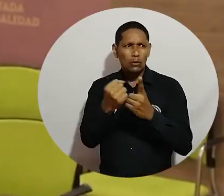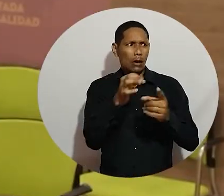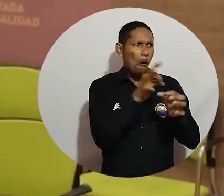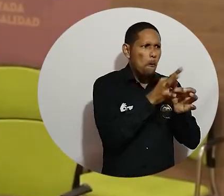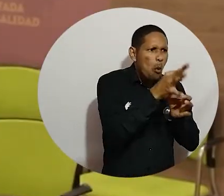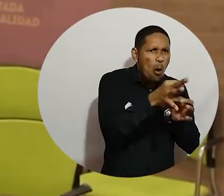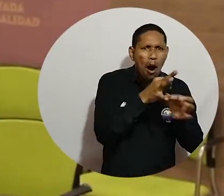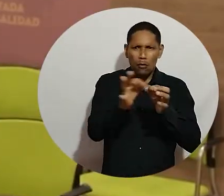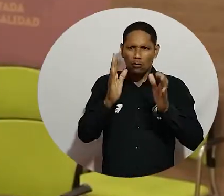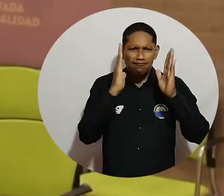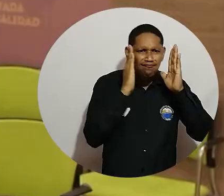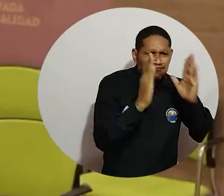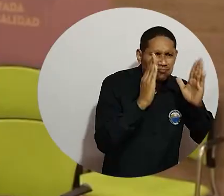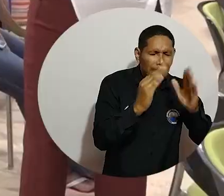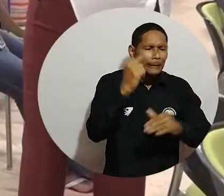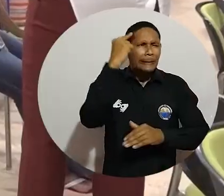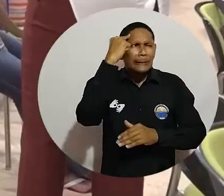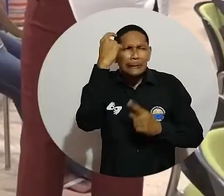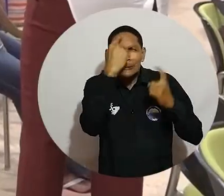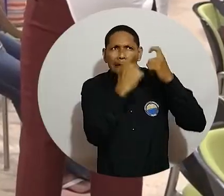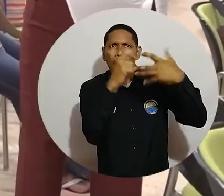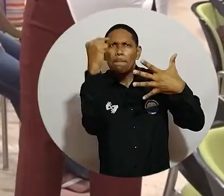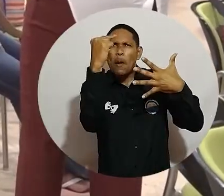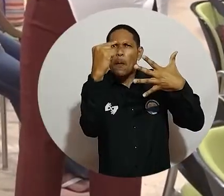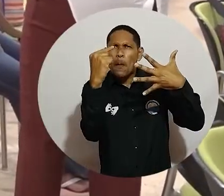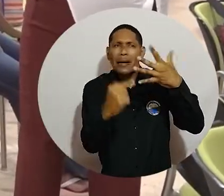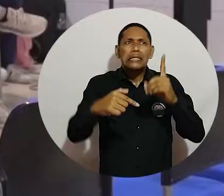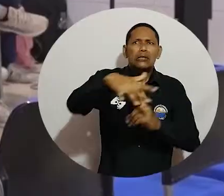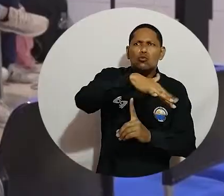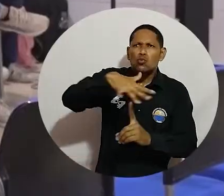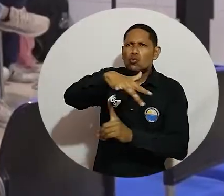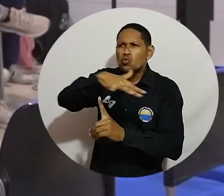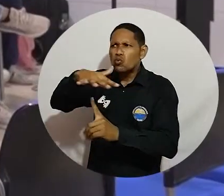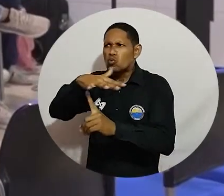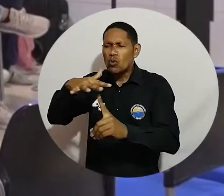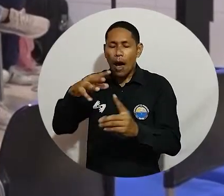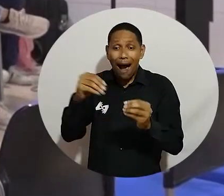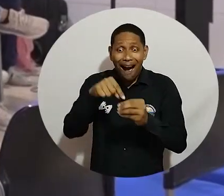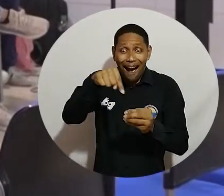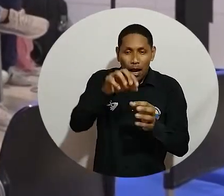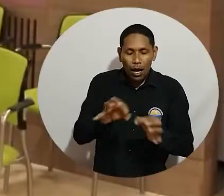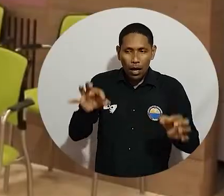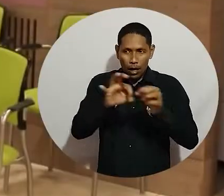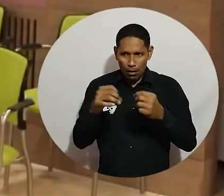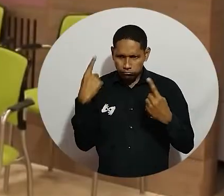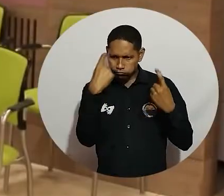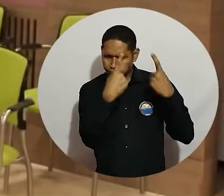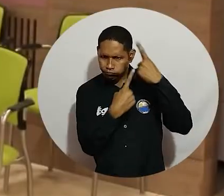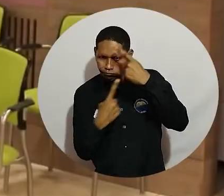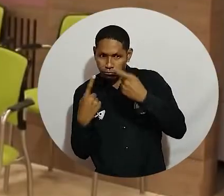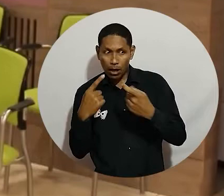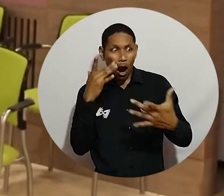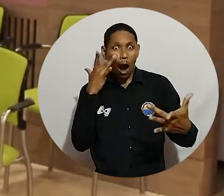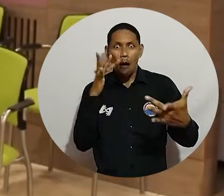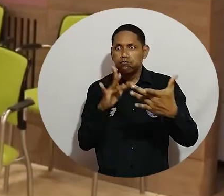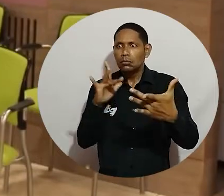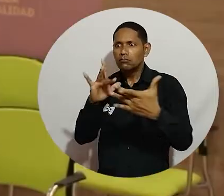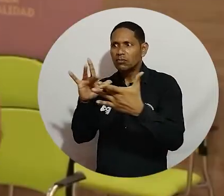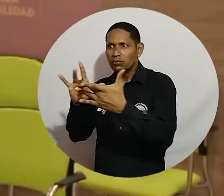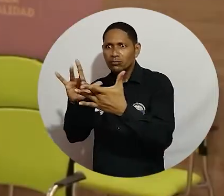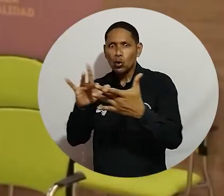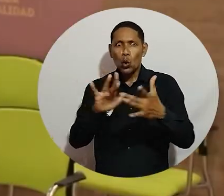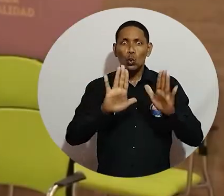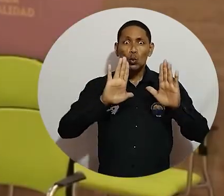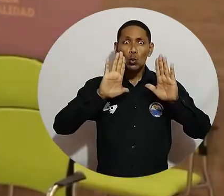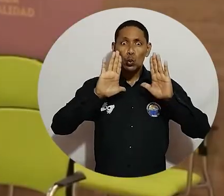los pueblos, pensar los problemas, pensar una serie de situaciones que permiten generar como procesos que sean pertinentes con